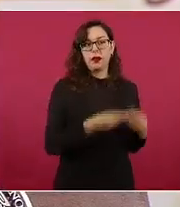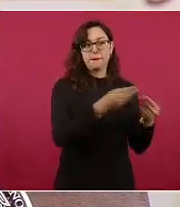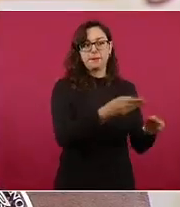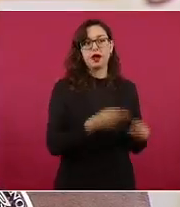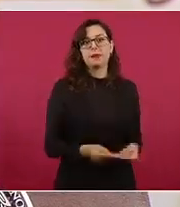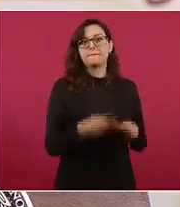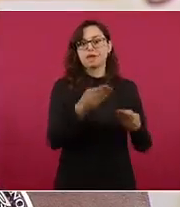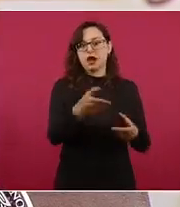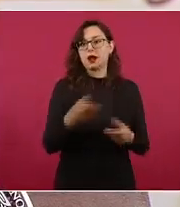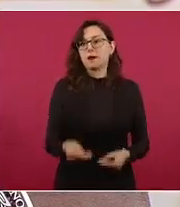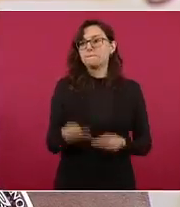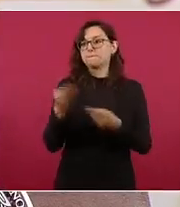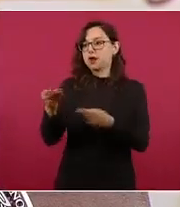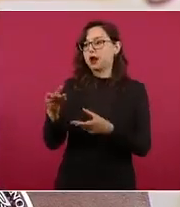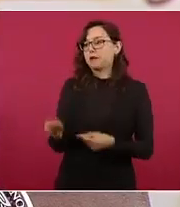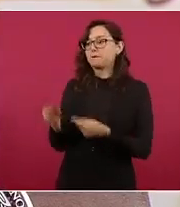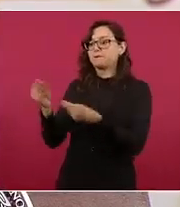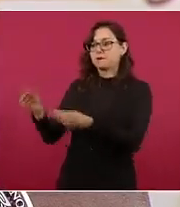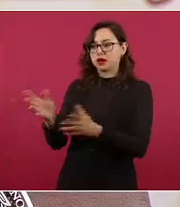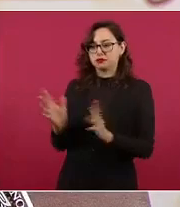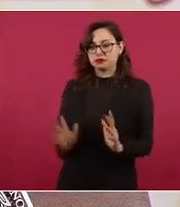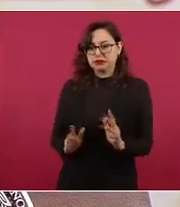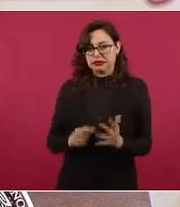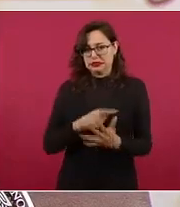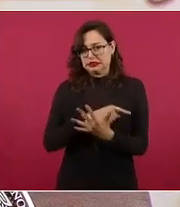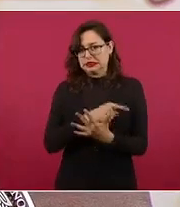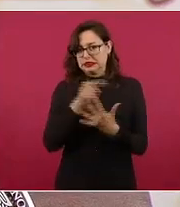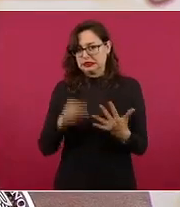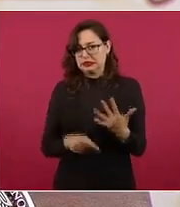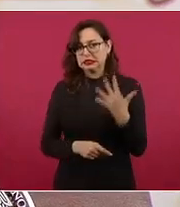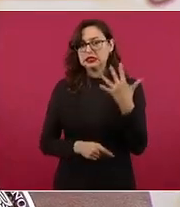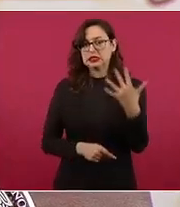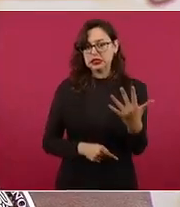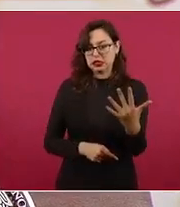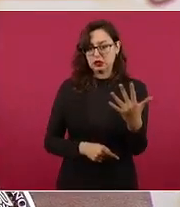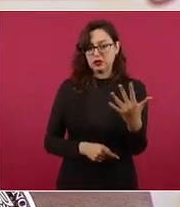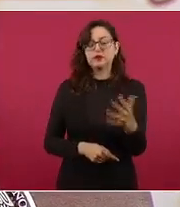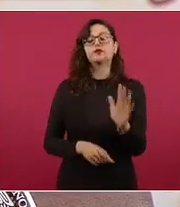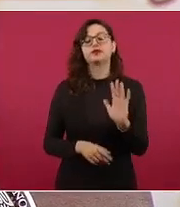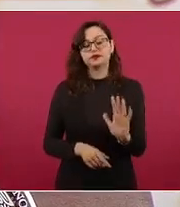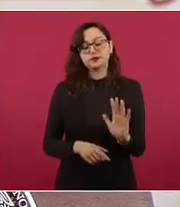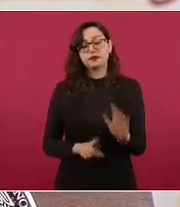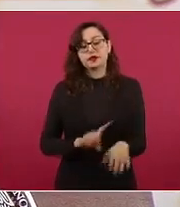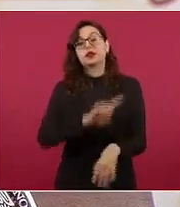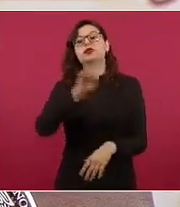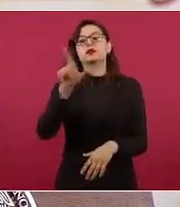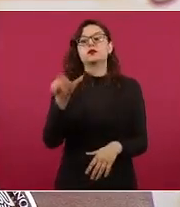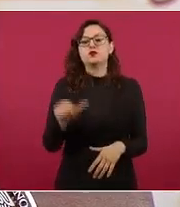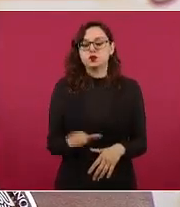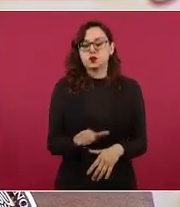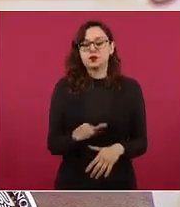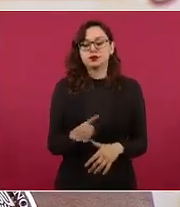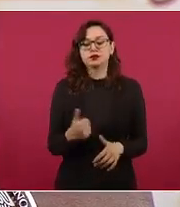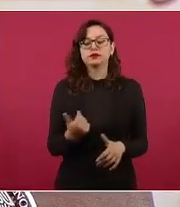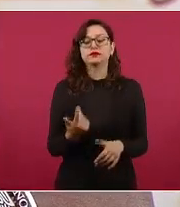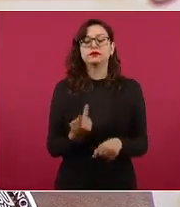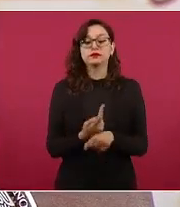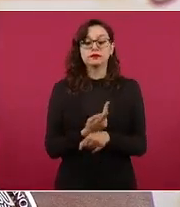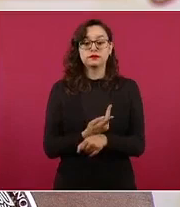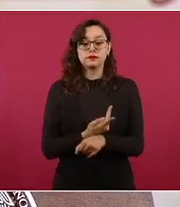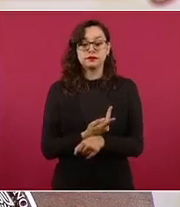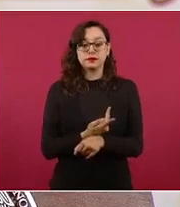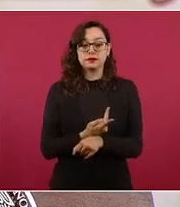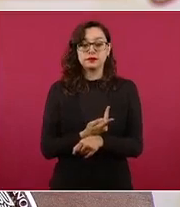diferentes instituciones. Pero habrá una segunda opción para lograr la